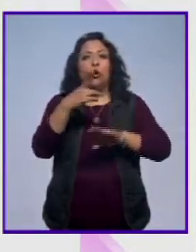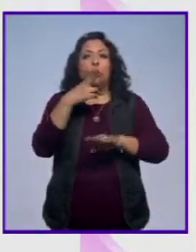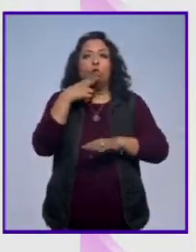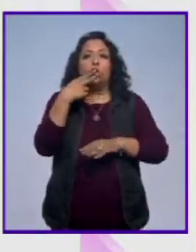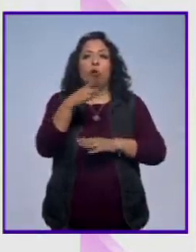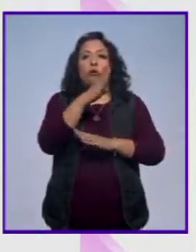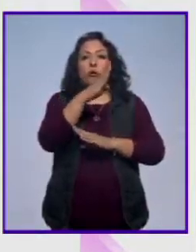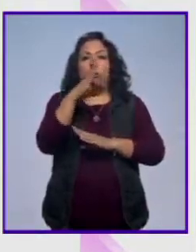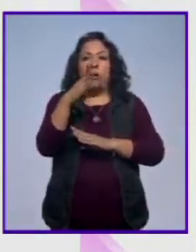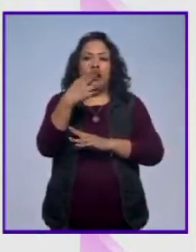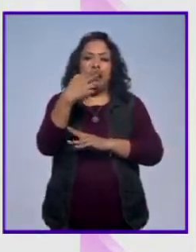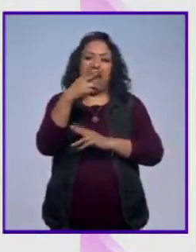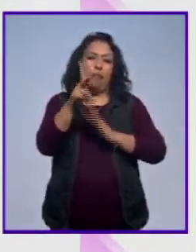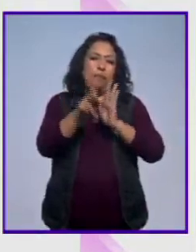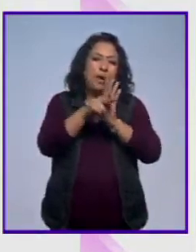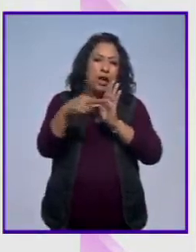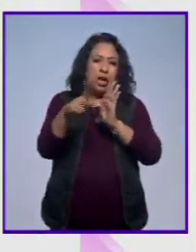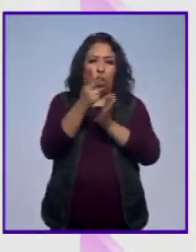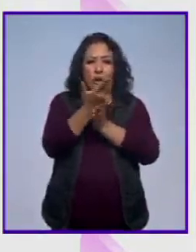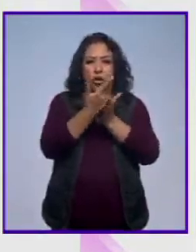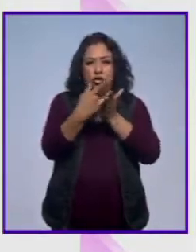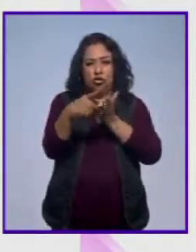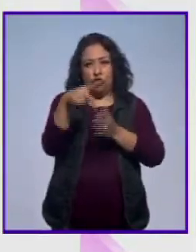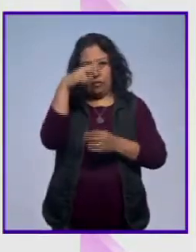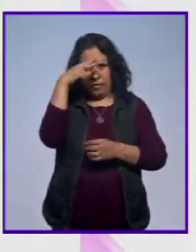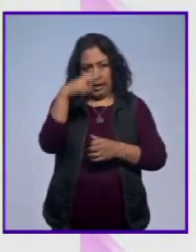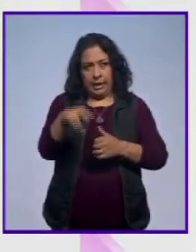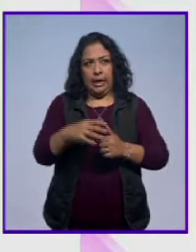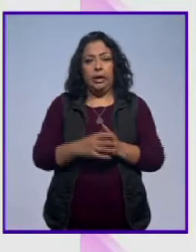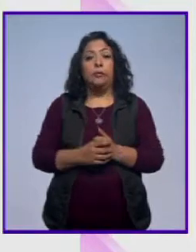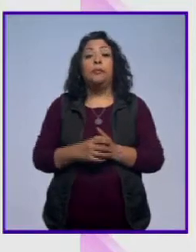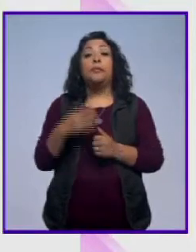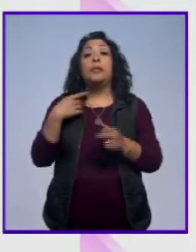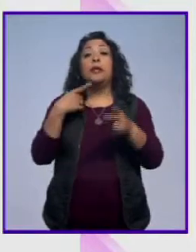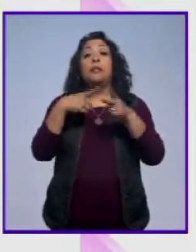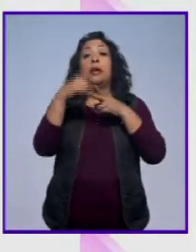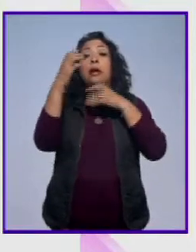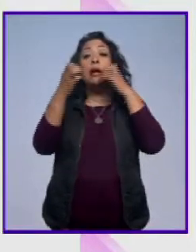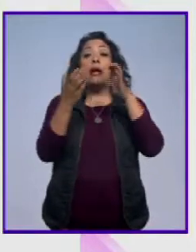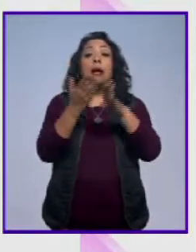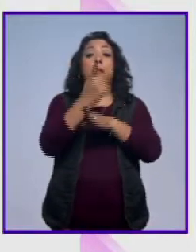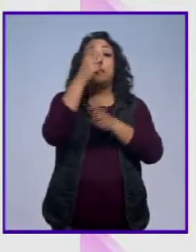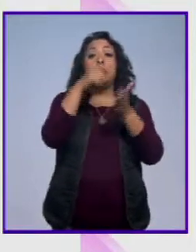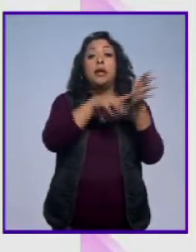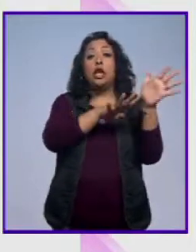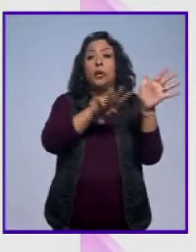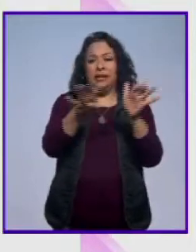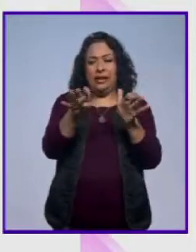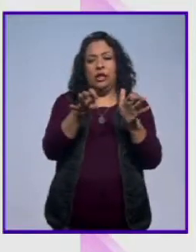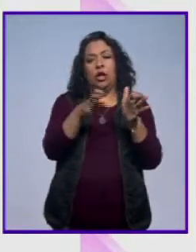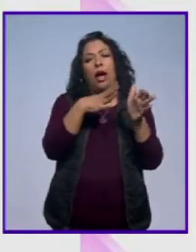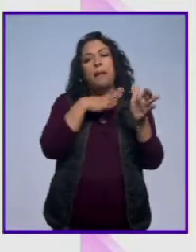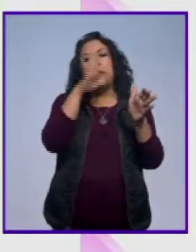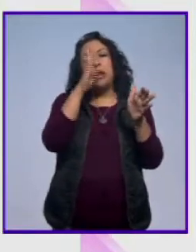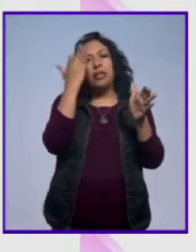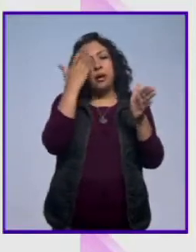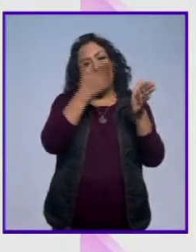bibliohemerográfico ilustrado mexicano. De hecho empieza la exposición en 1900. En 1900